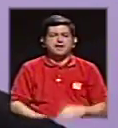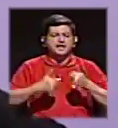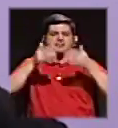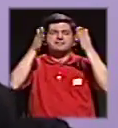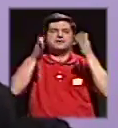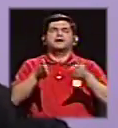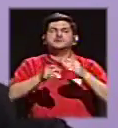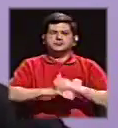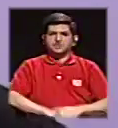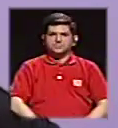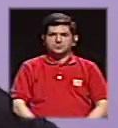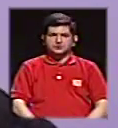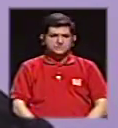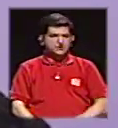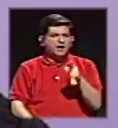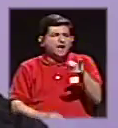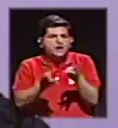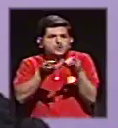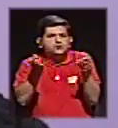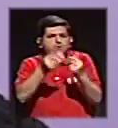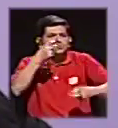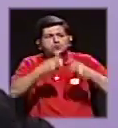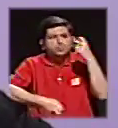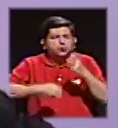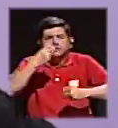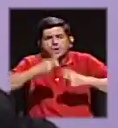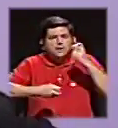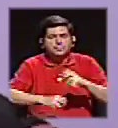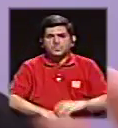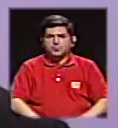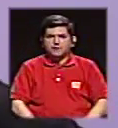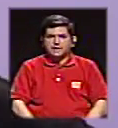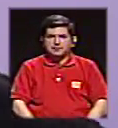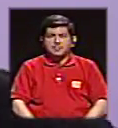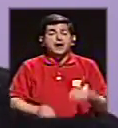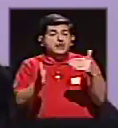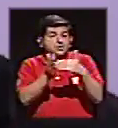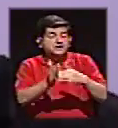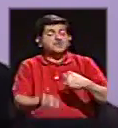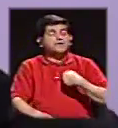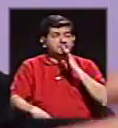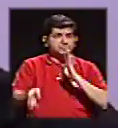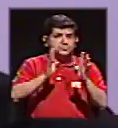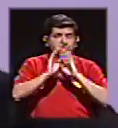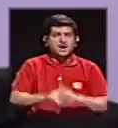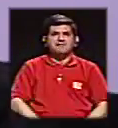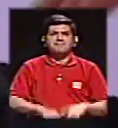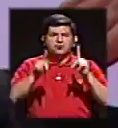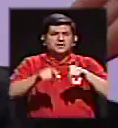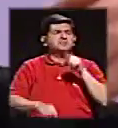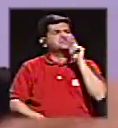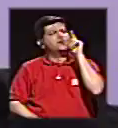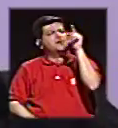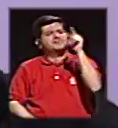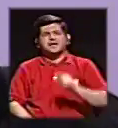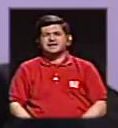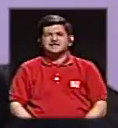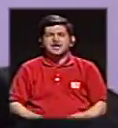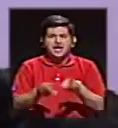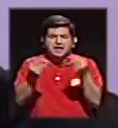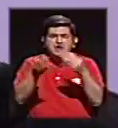candidatos, qué va a hacer para resolver el problema, y va de nuevo, yo siempre hablo de los lechugueros allá en